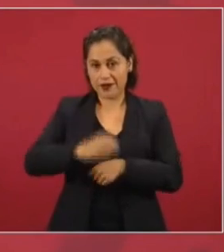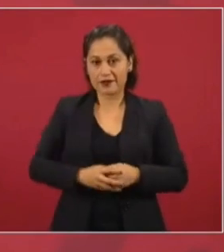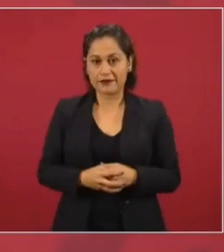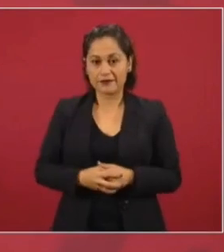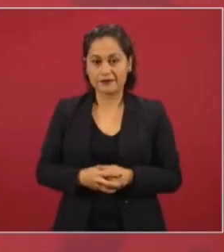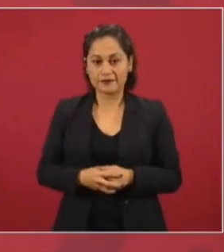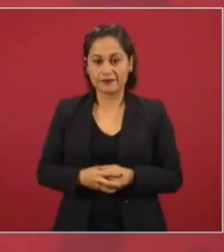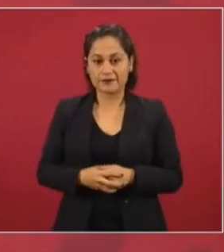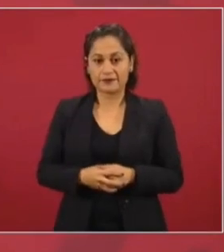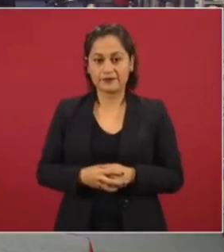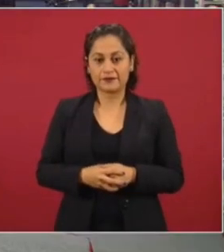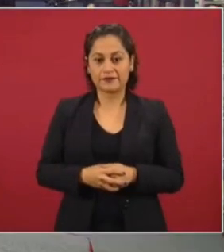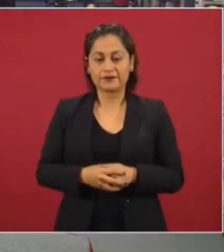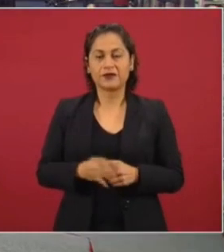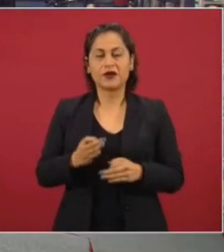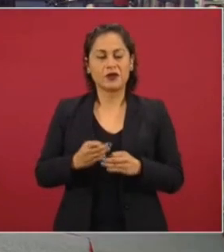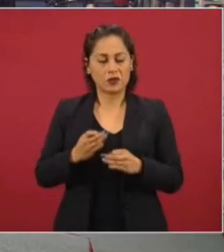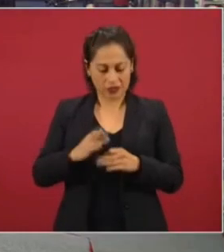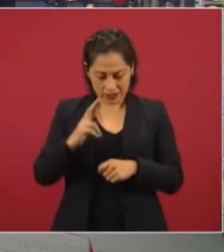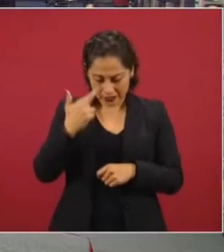Ahora voy a recordarlo.